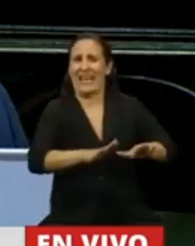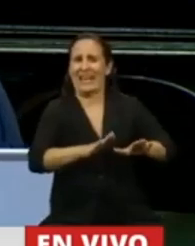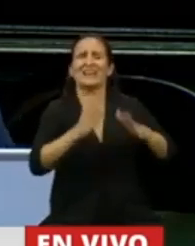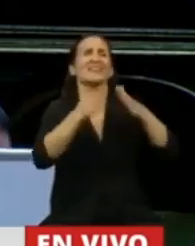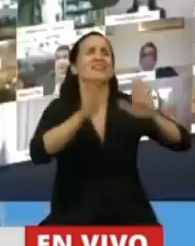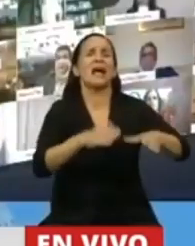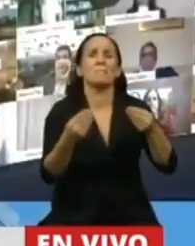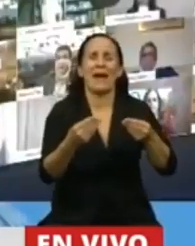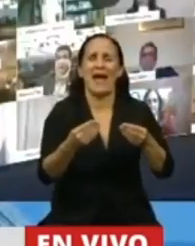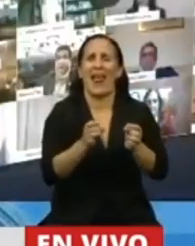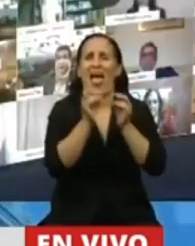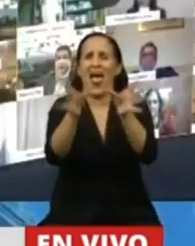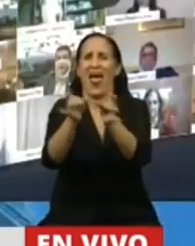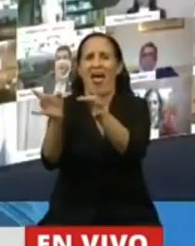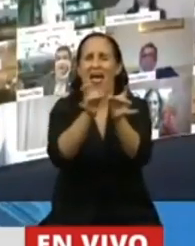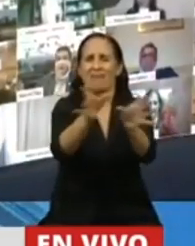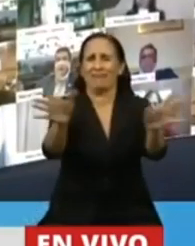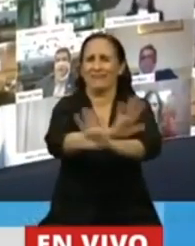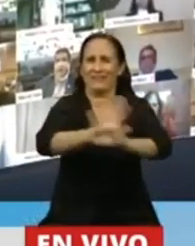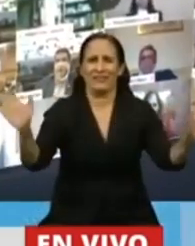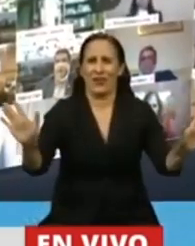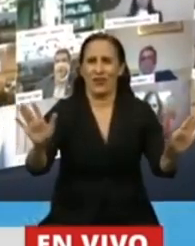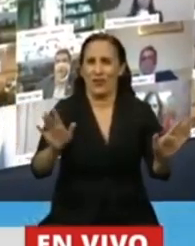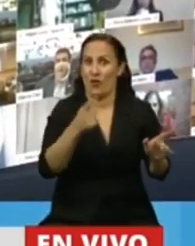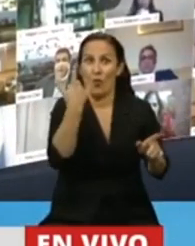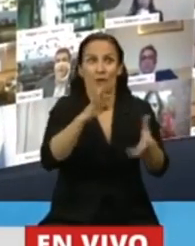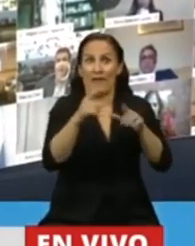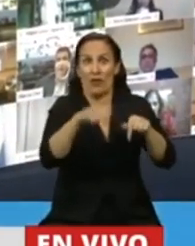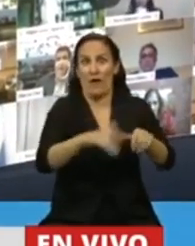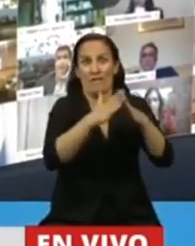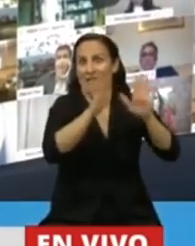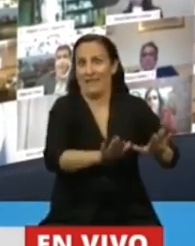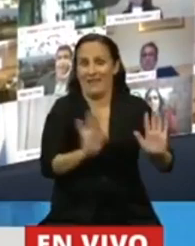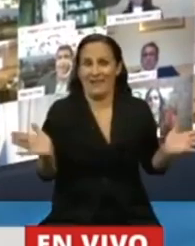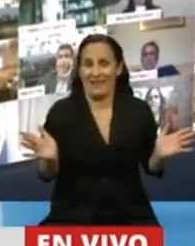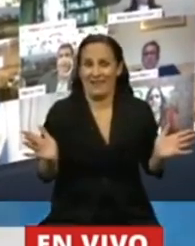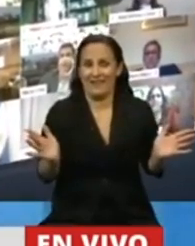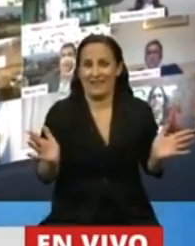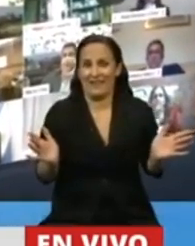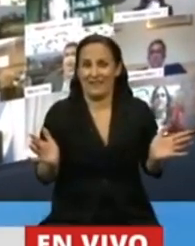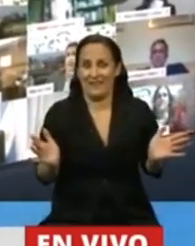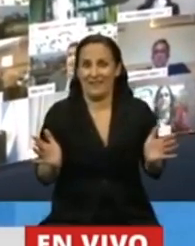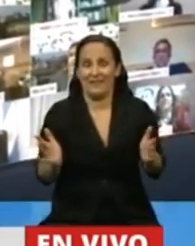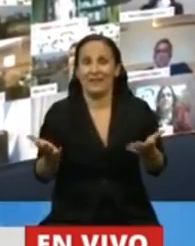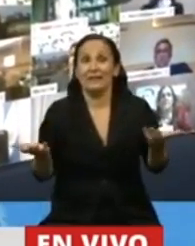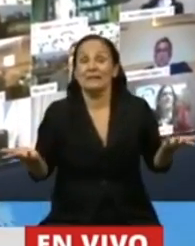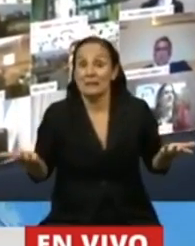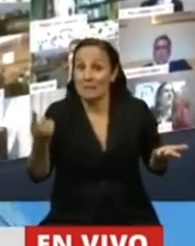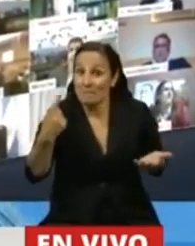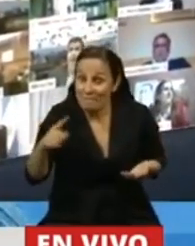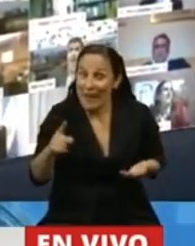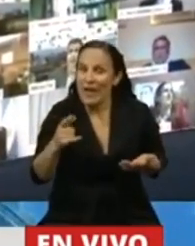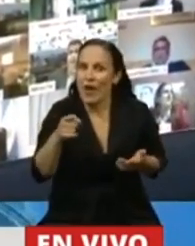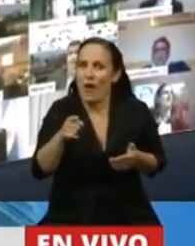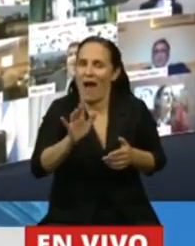contagiar, la única que conocemos hasta ahora. Pero obviamente que eso nos pone frente a dos